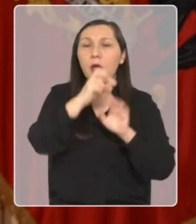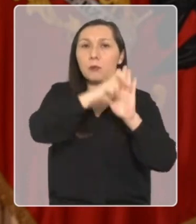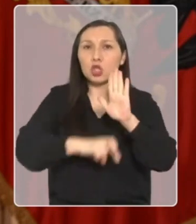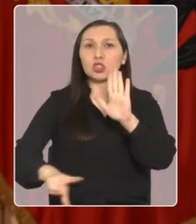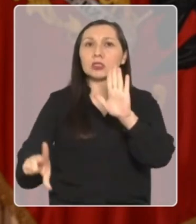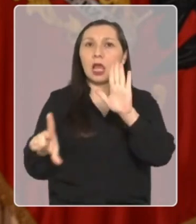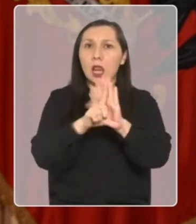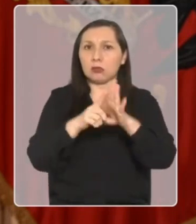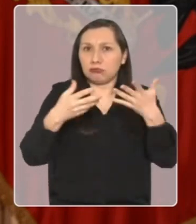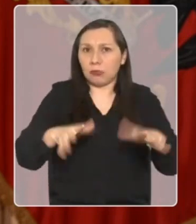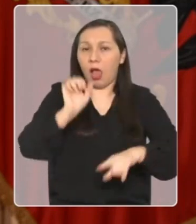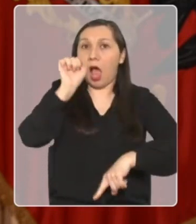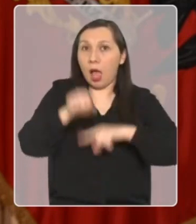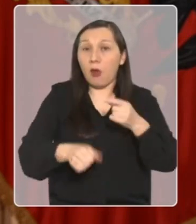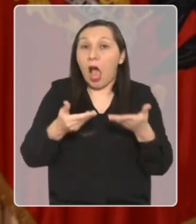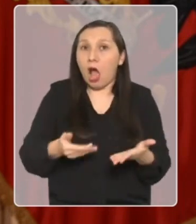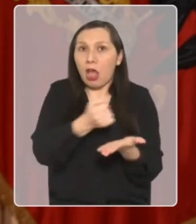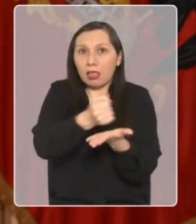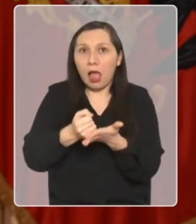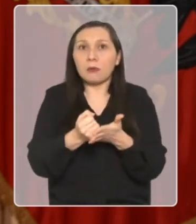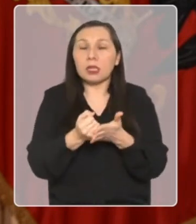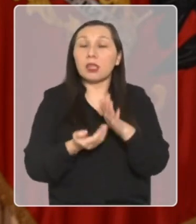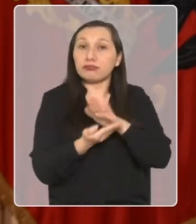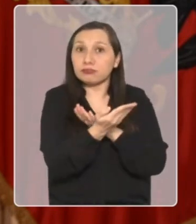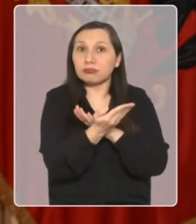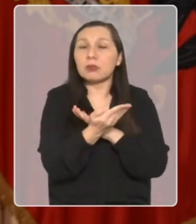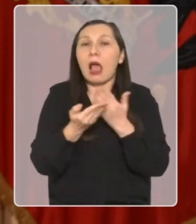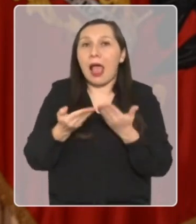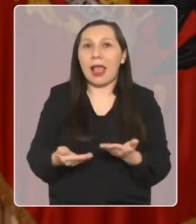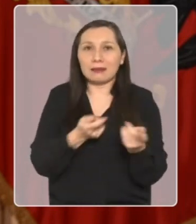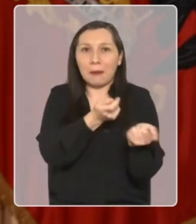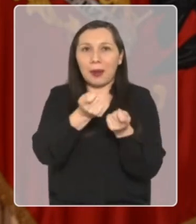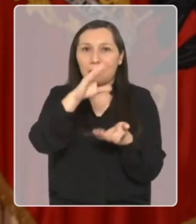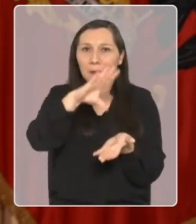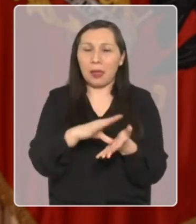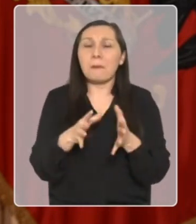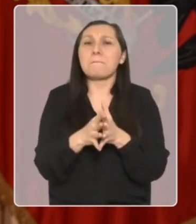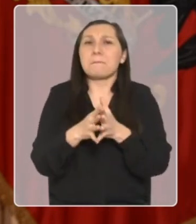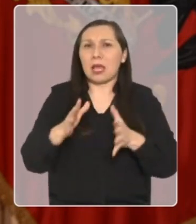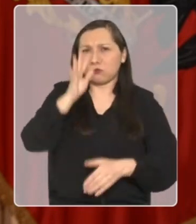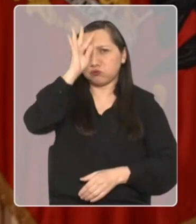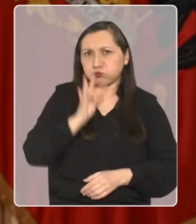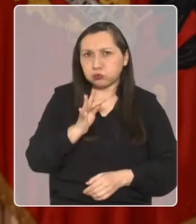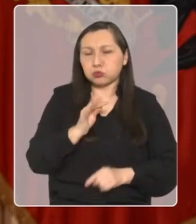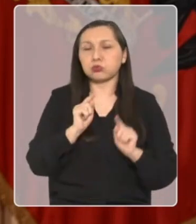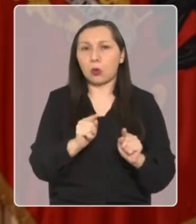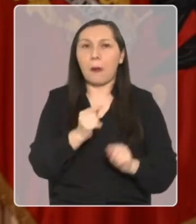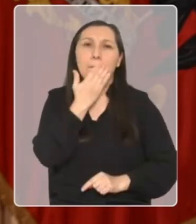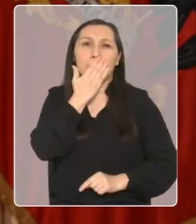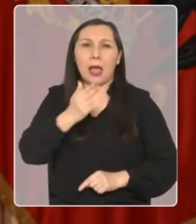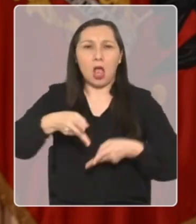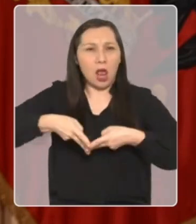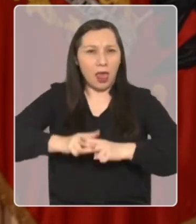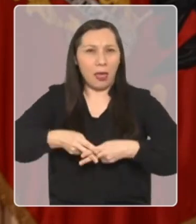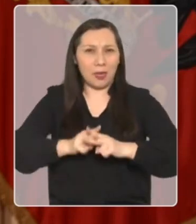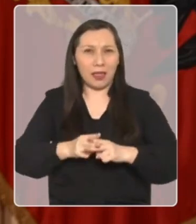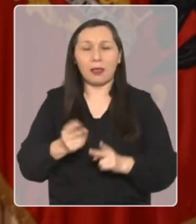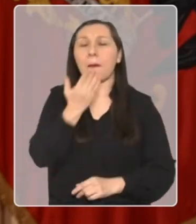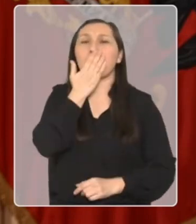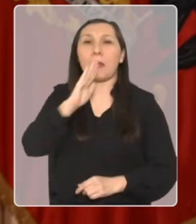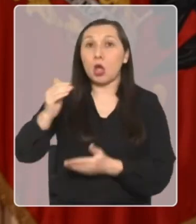proyectos de ley aprobados y en trámite y en este presupuesto. Más dotación, mejores herramientas,